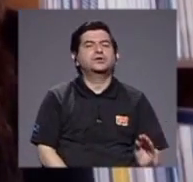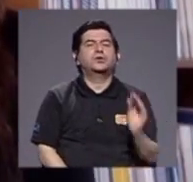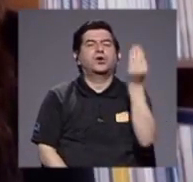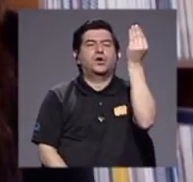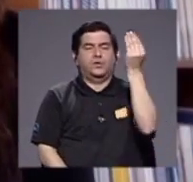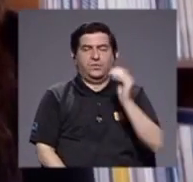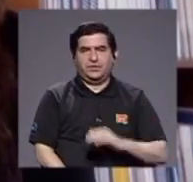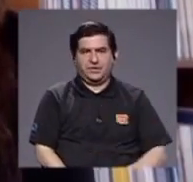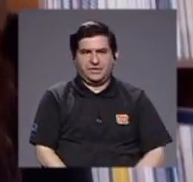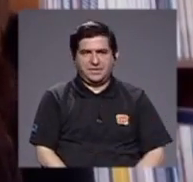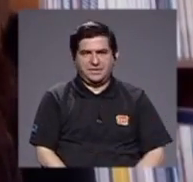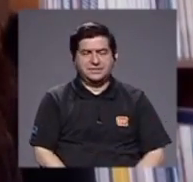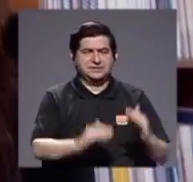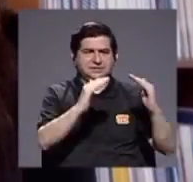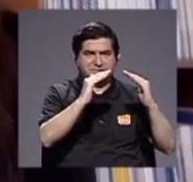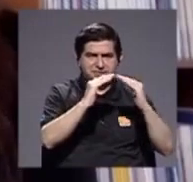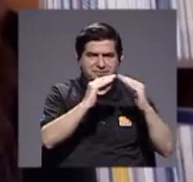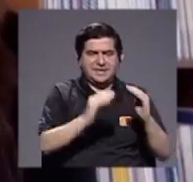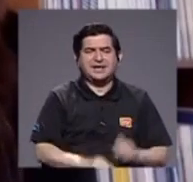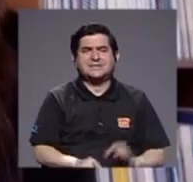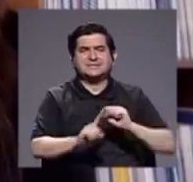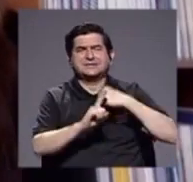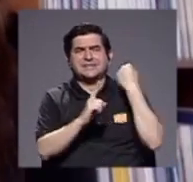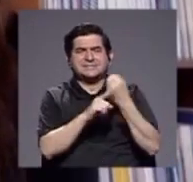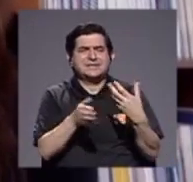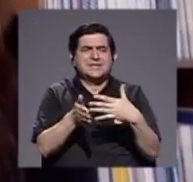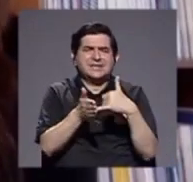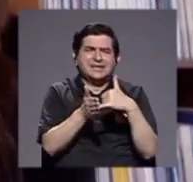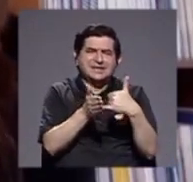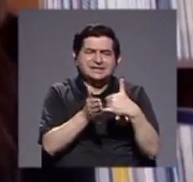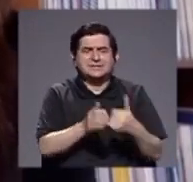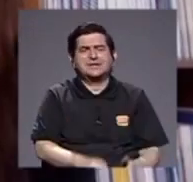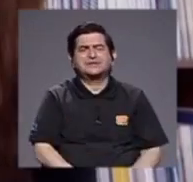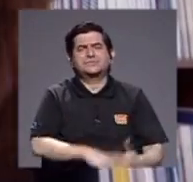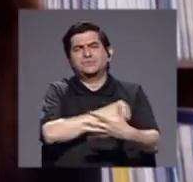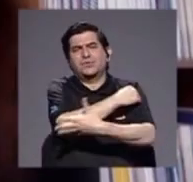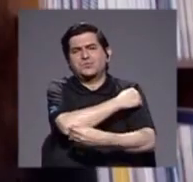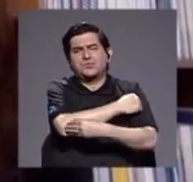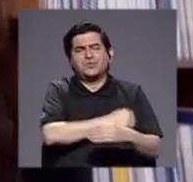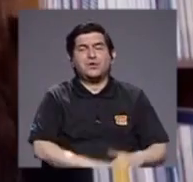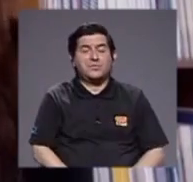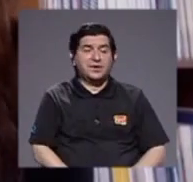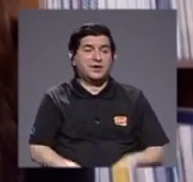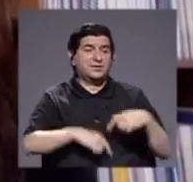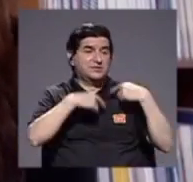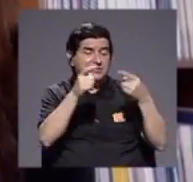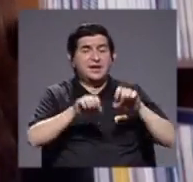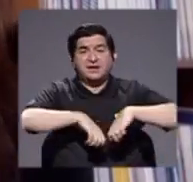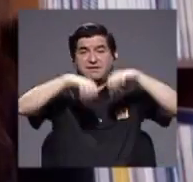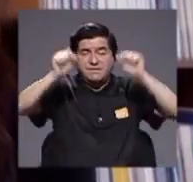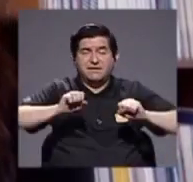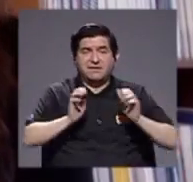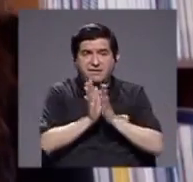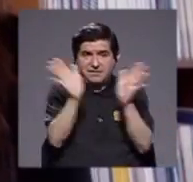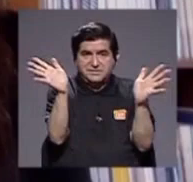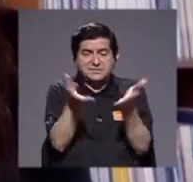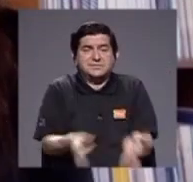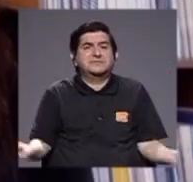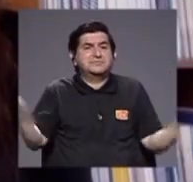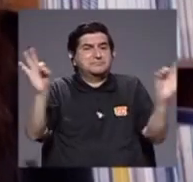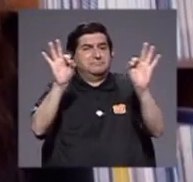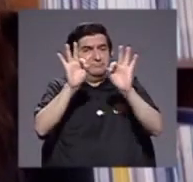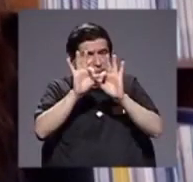de hogares vulnerables, pobres y de climas educativos bajos asisten al sistema público, por eso es tan importante